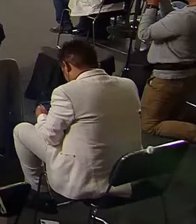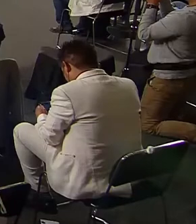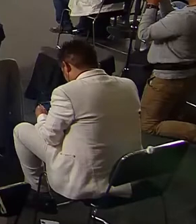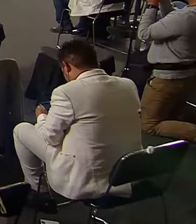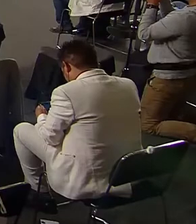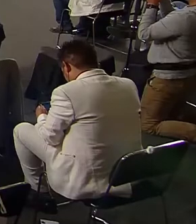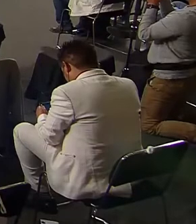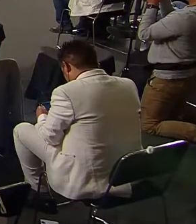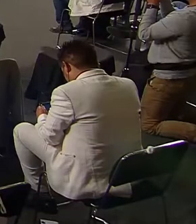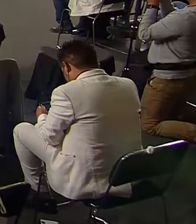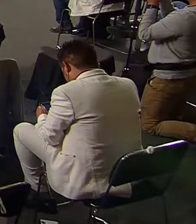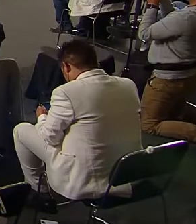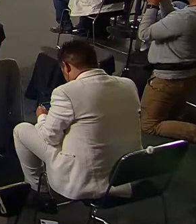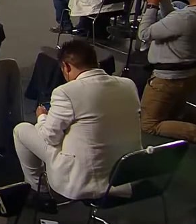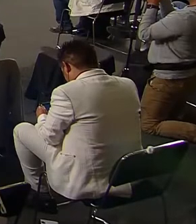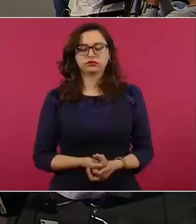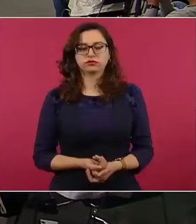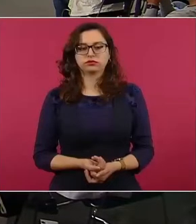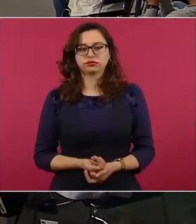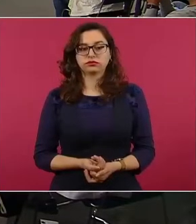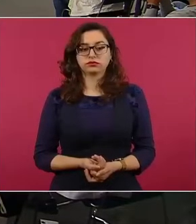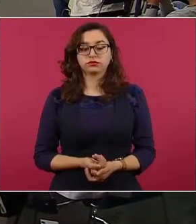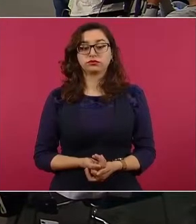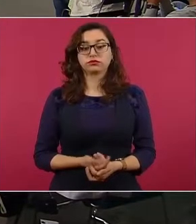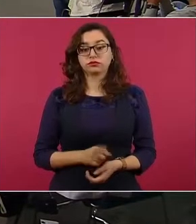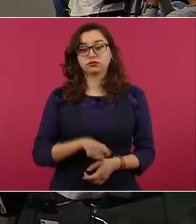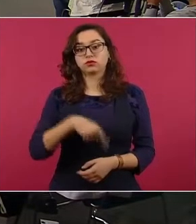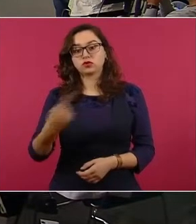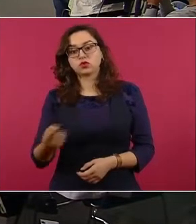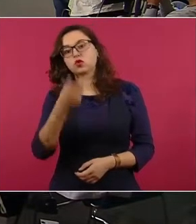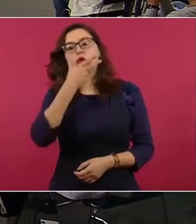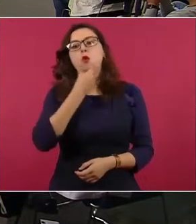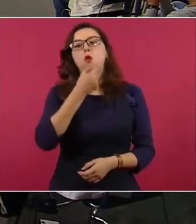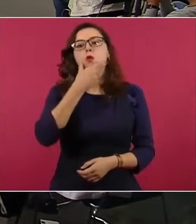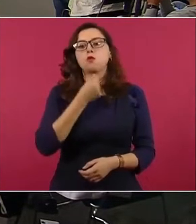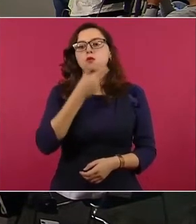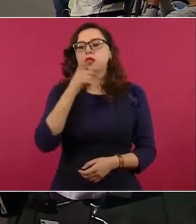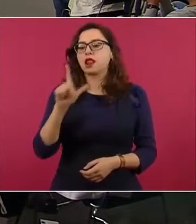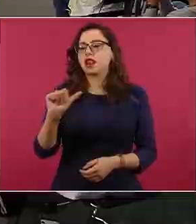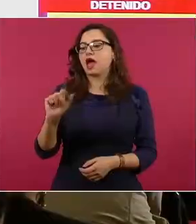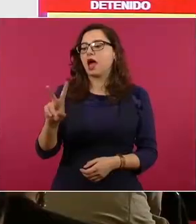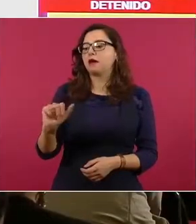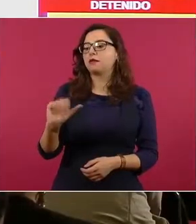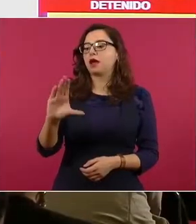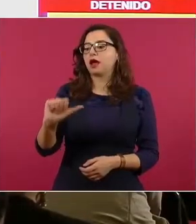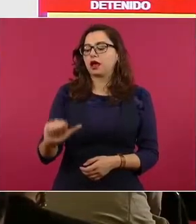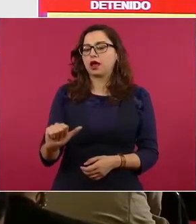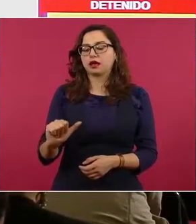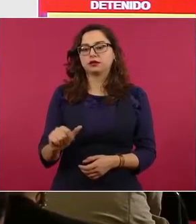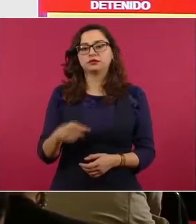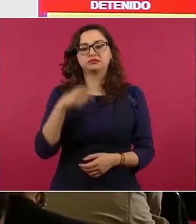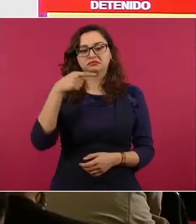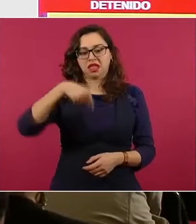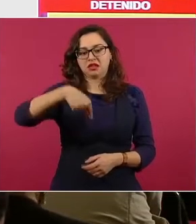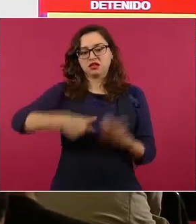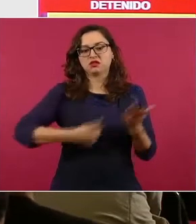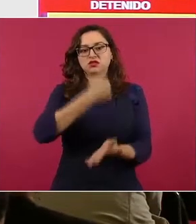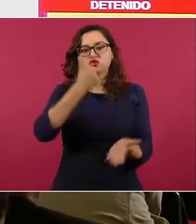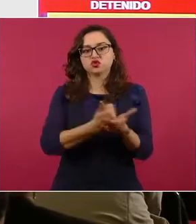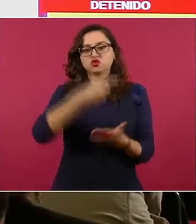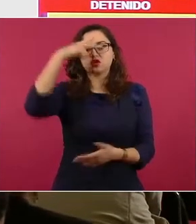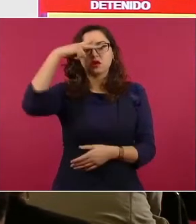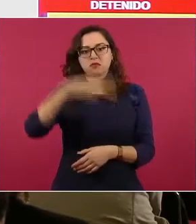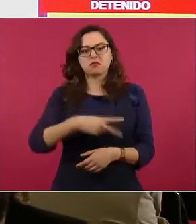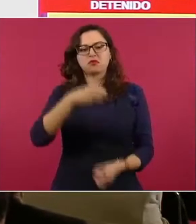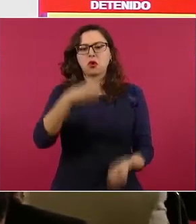Ya se le dictó auto de formal prisión por otra denuncia, por otra orden de aprehensión, en este caso